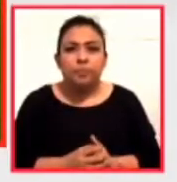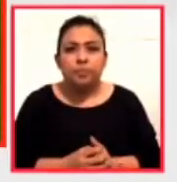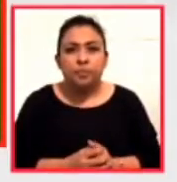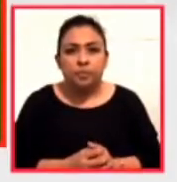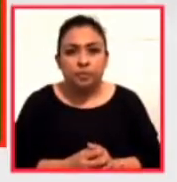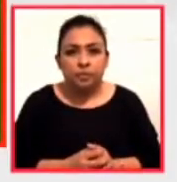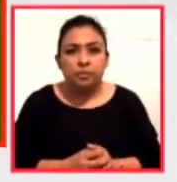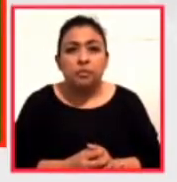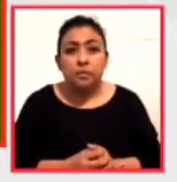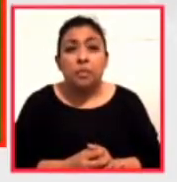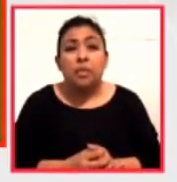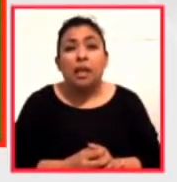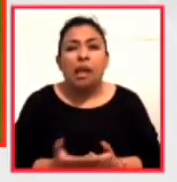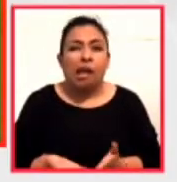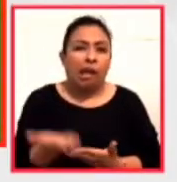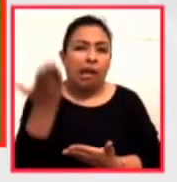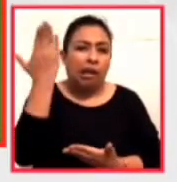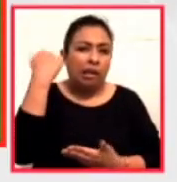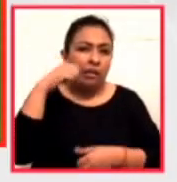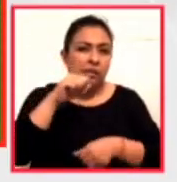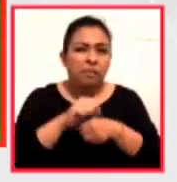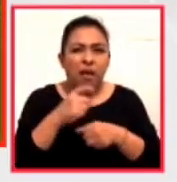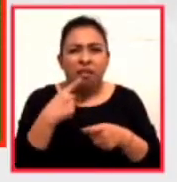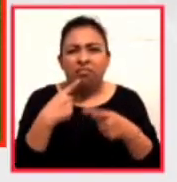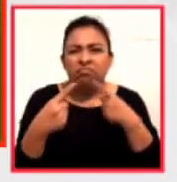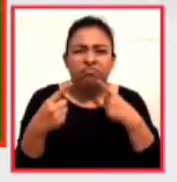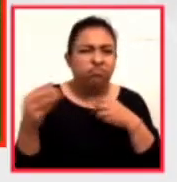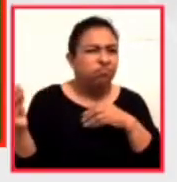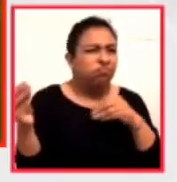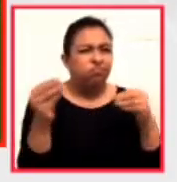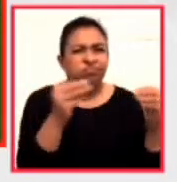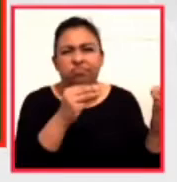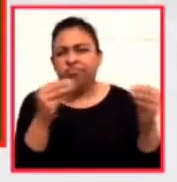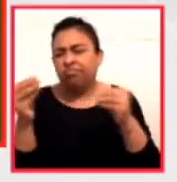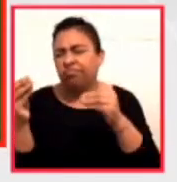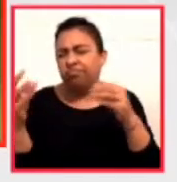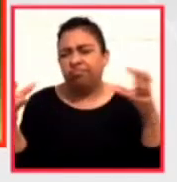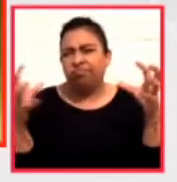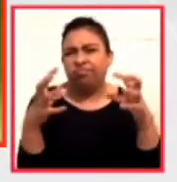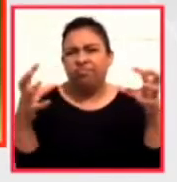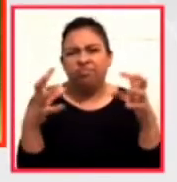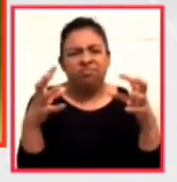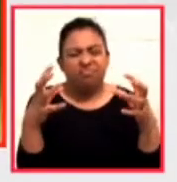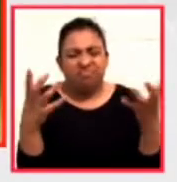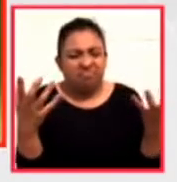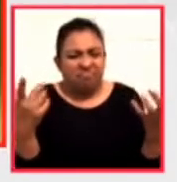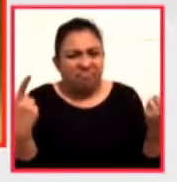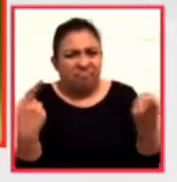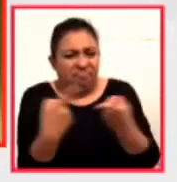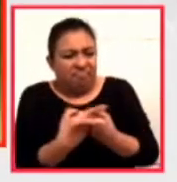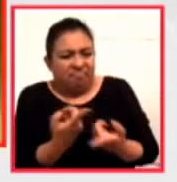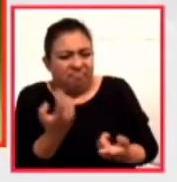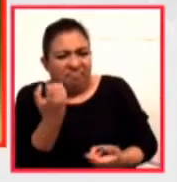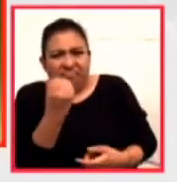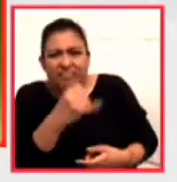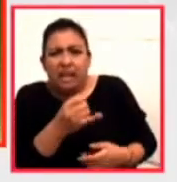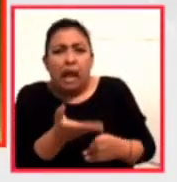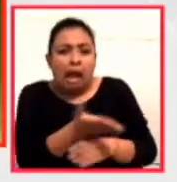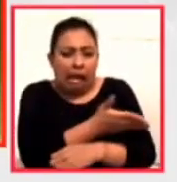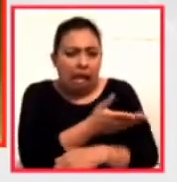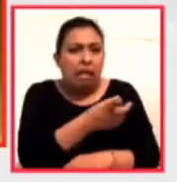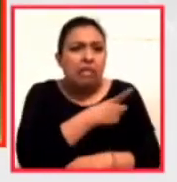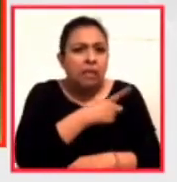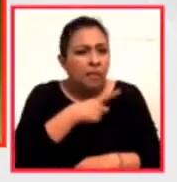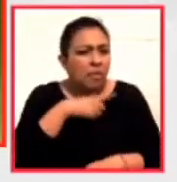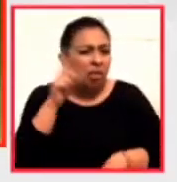En las pasadas semanas hubo discusiones, pleitos, todo sin sentido, deberíamos como en otros tiempos dejar afuera la